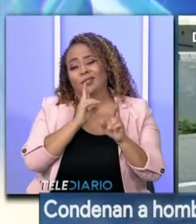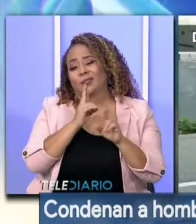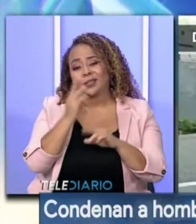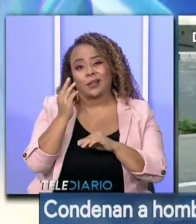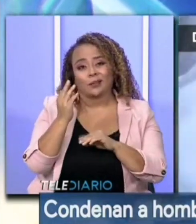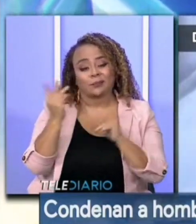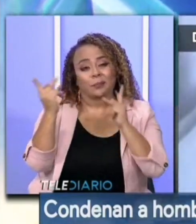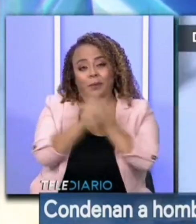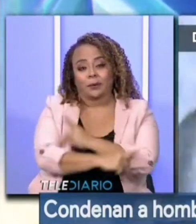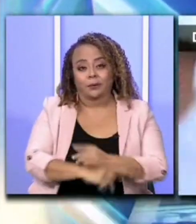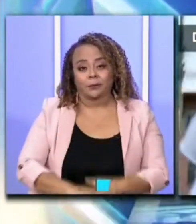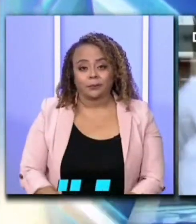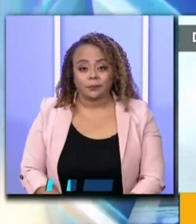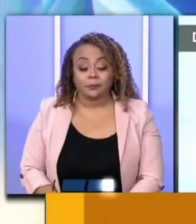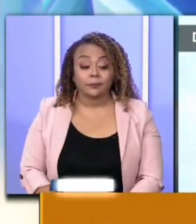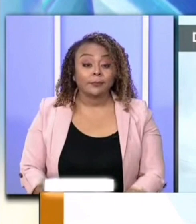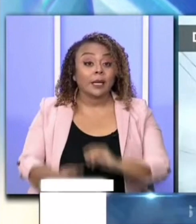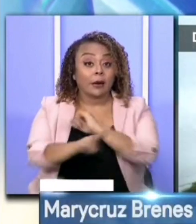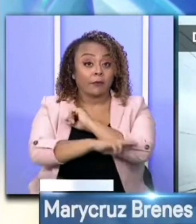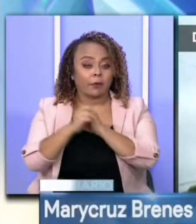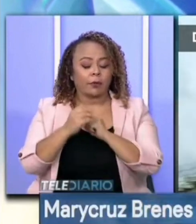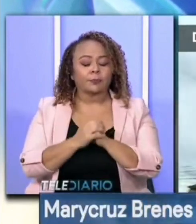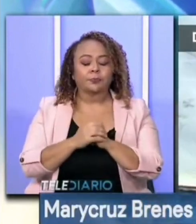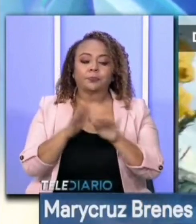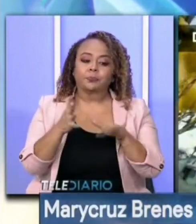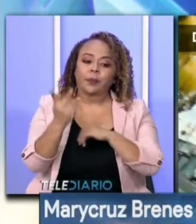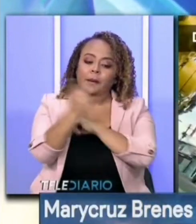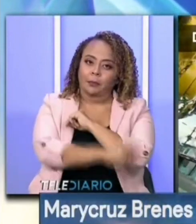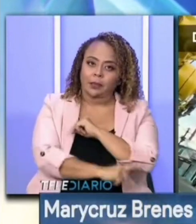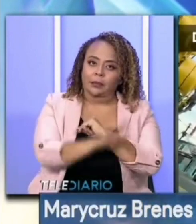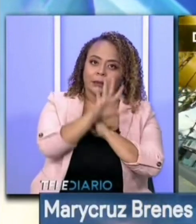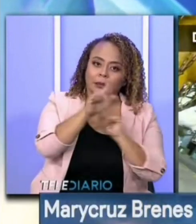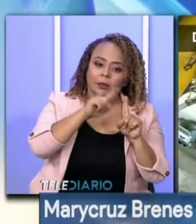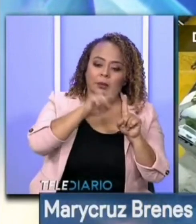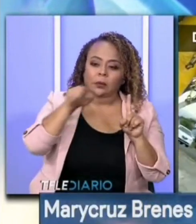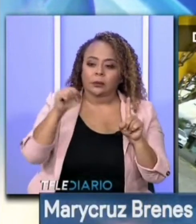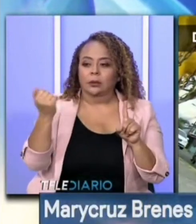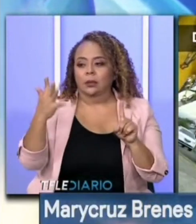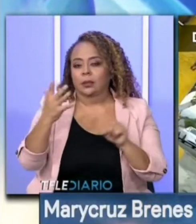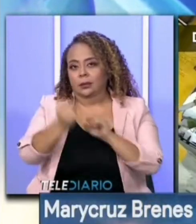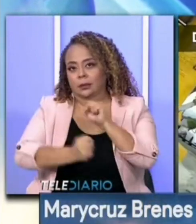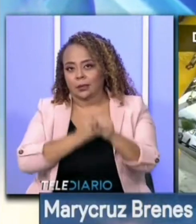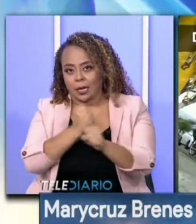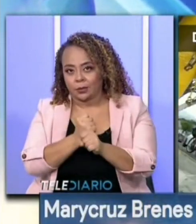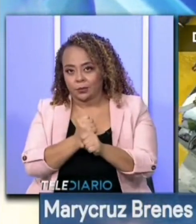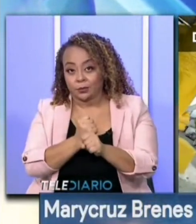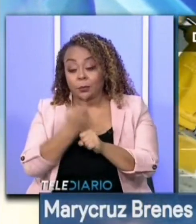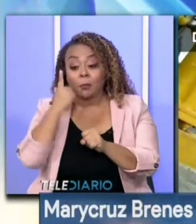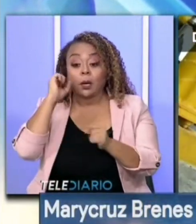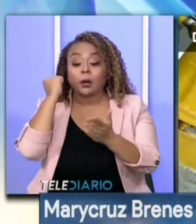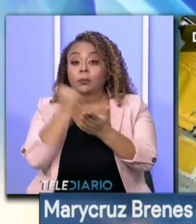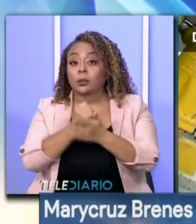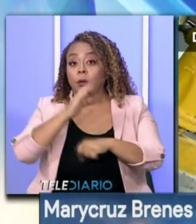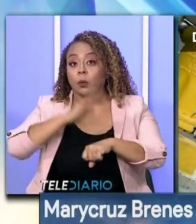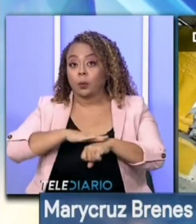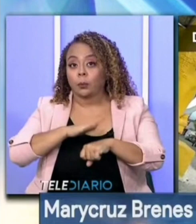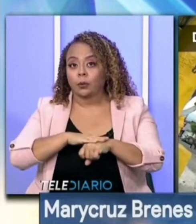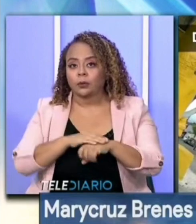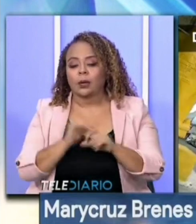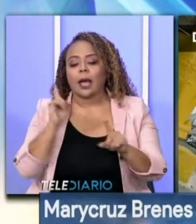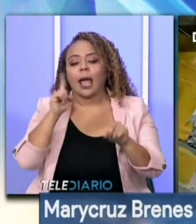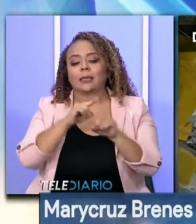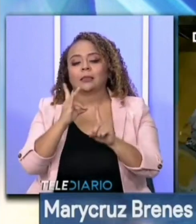mayor. En cuanto al robo agravado, las penas podrían ir de los 5 a 15 años, mientras que para el homicidio culposo,